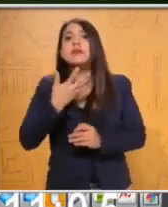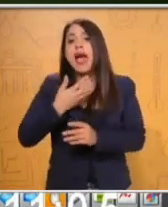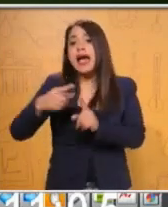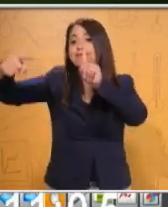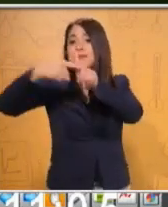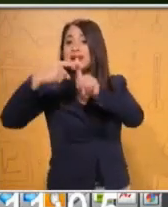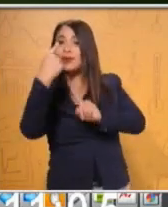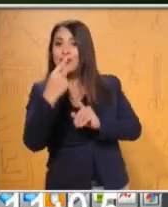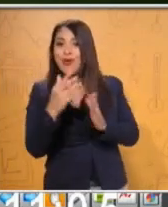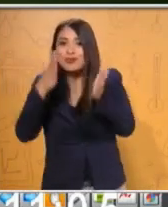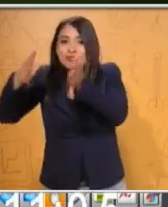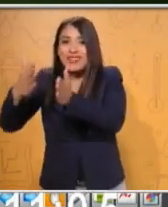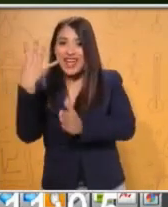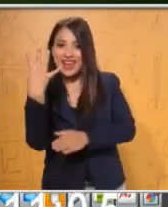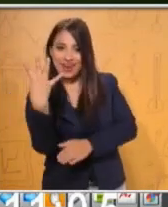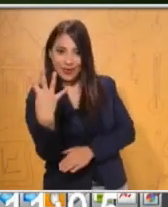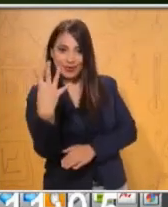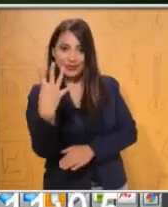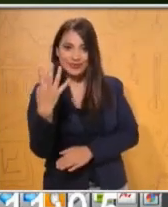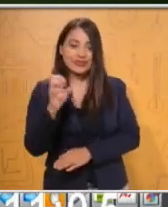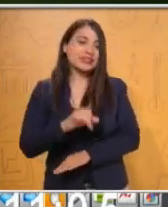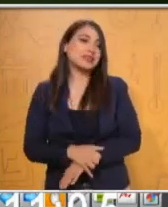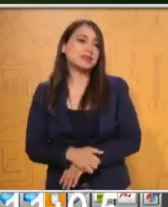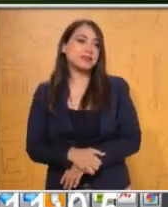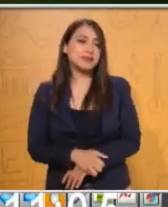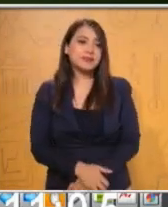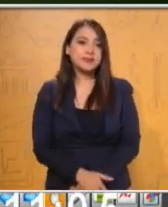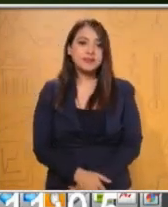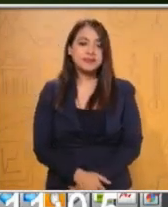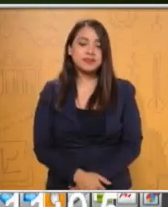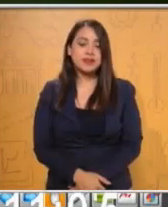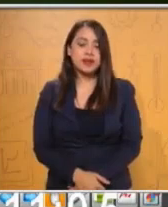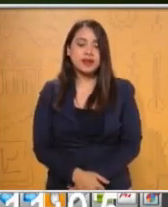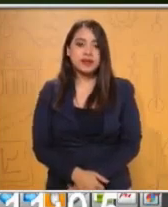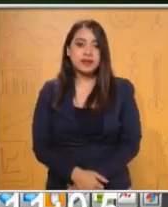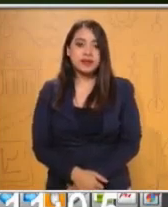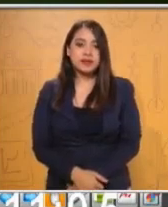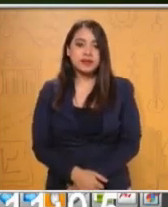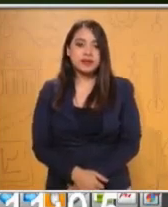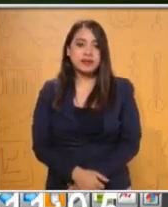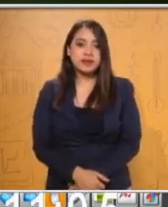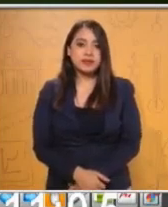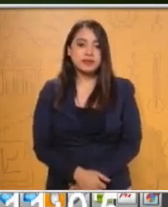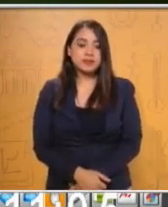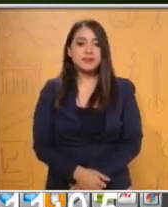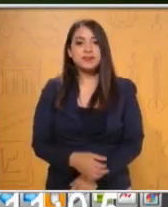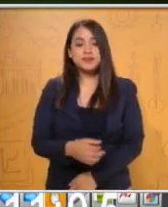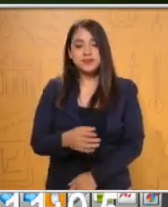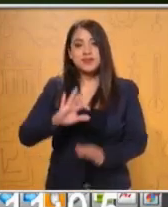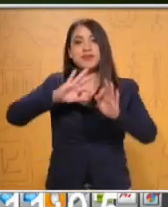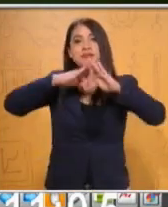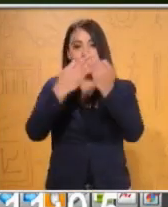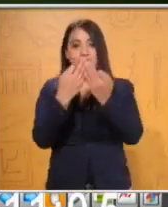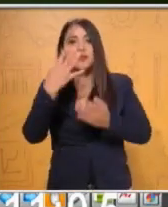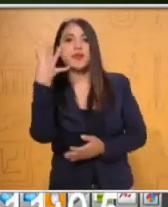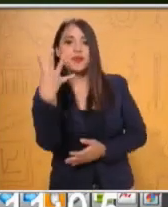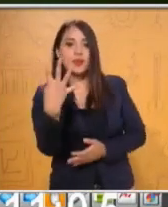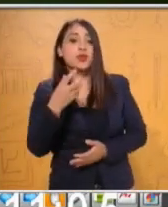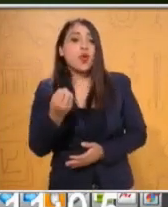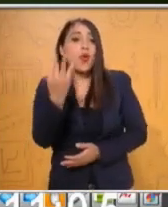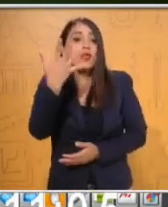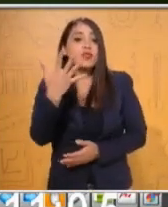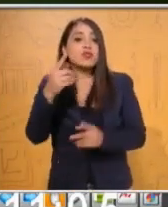en casita. Vamos a encontrar las figuras que nos faltan. En la figura 4, ¿cuántos cuadritos deberíamos tener?